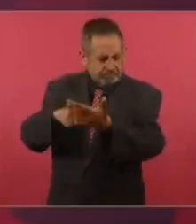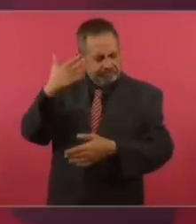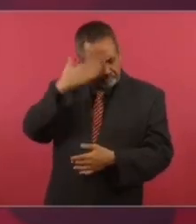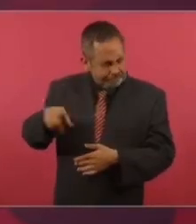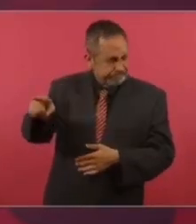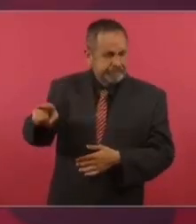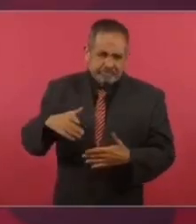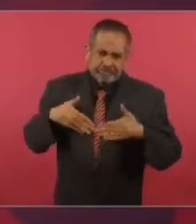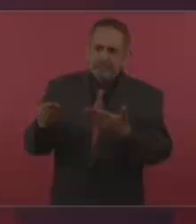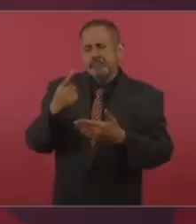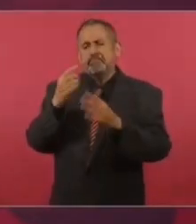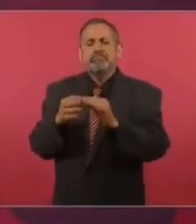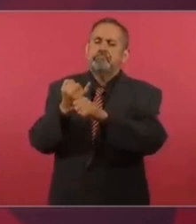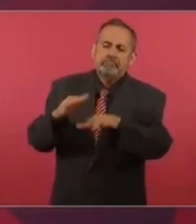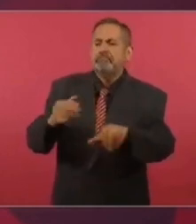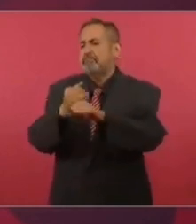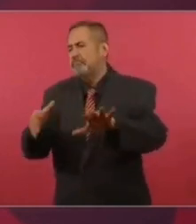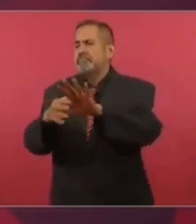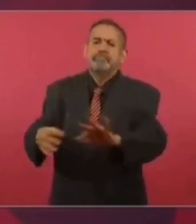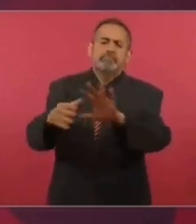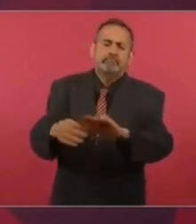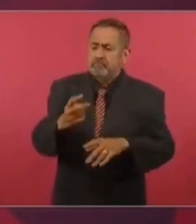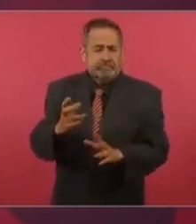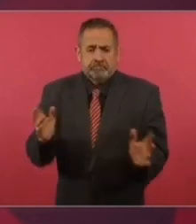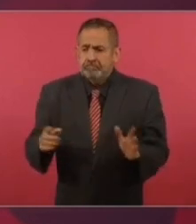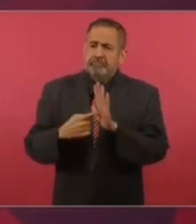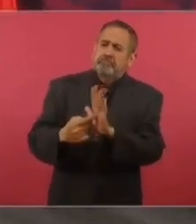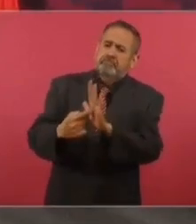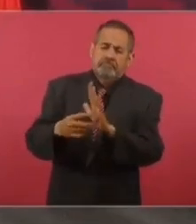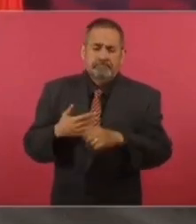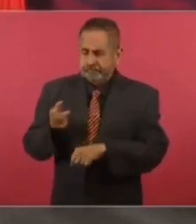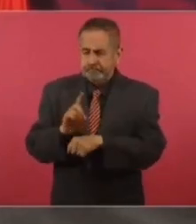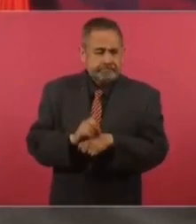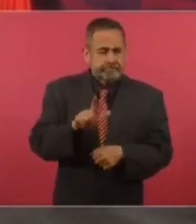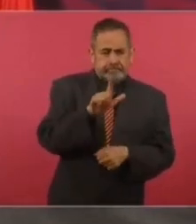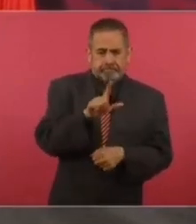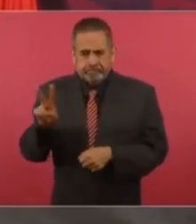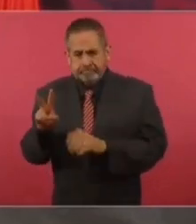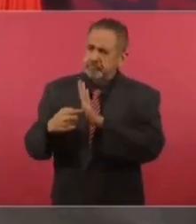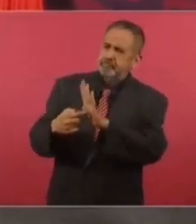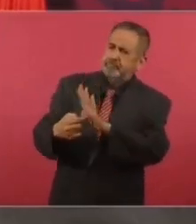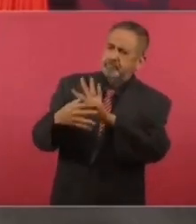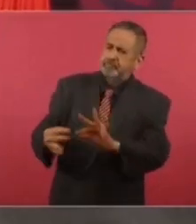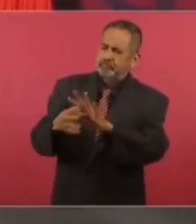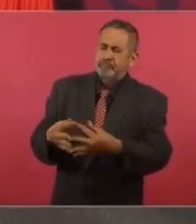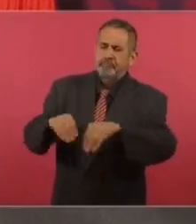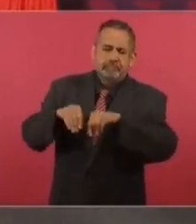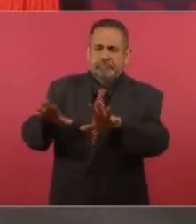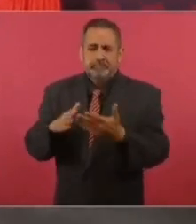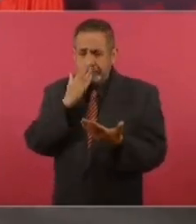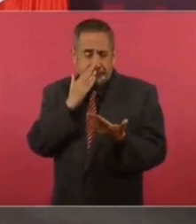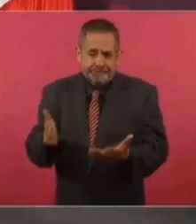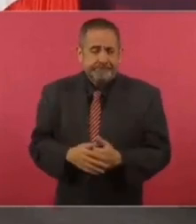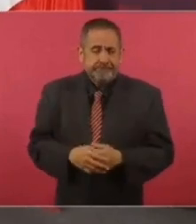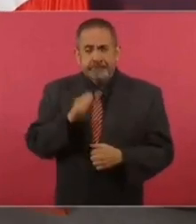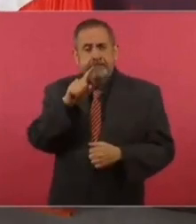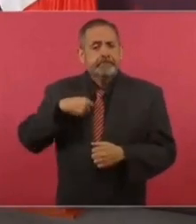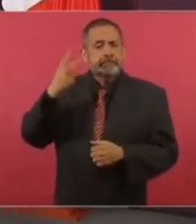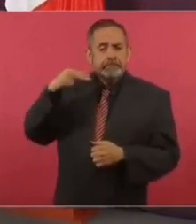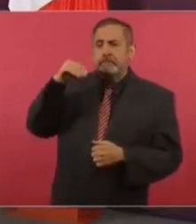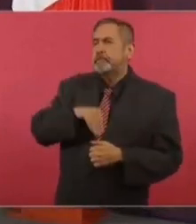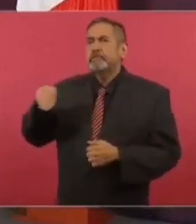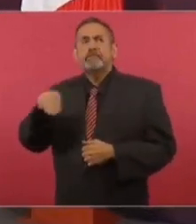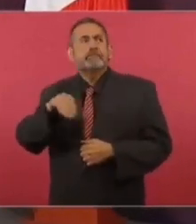constantemente informando. Esto que hacemos todos los días de lunes a viernes es muy importante y también las giras